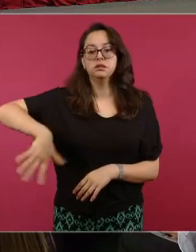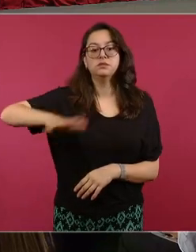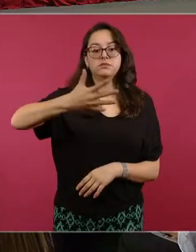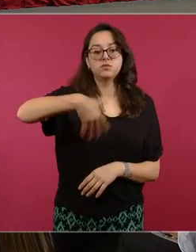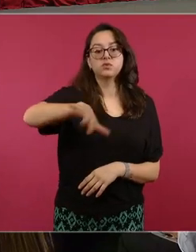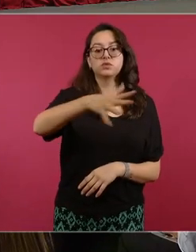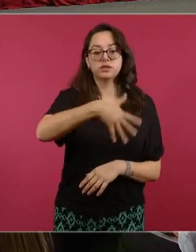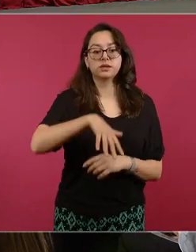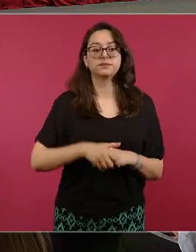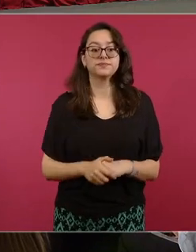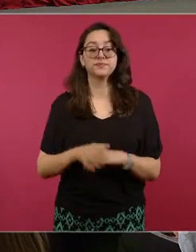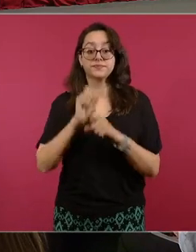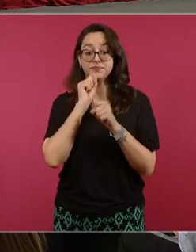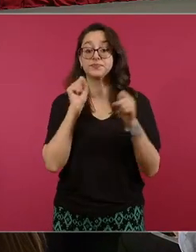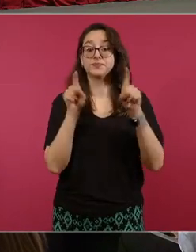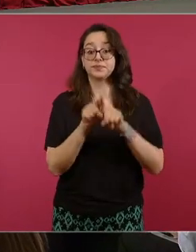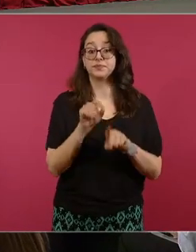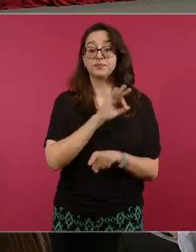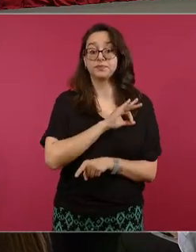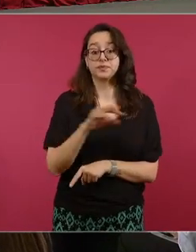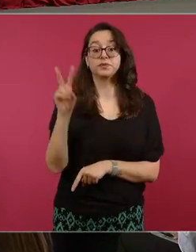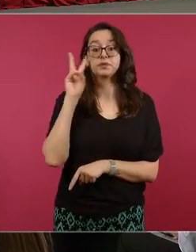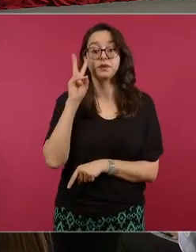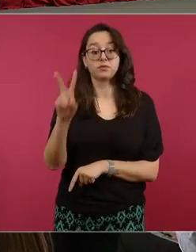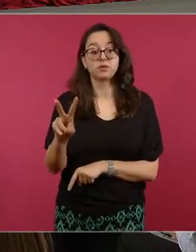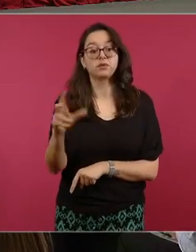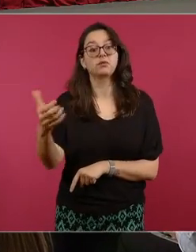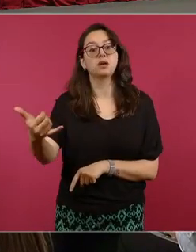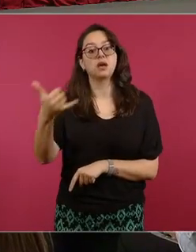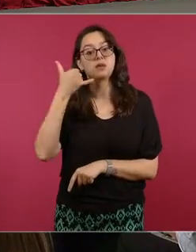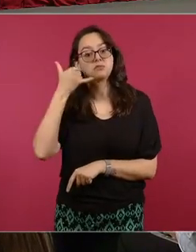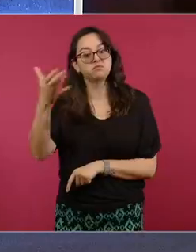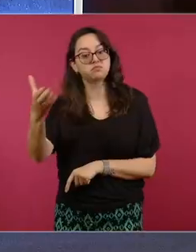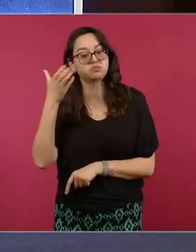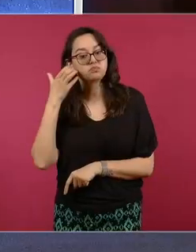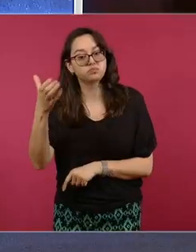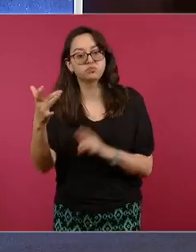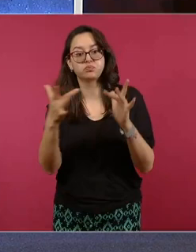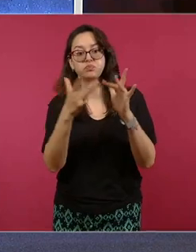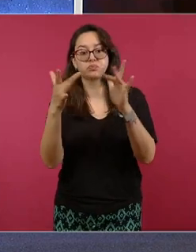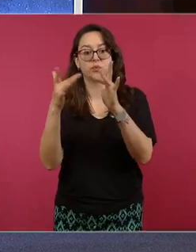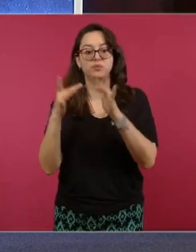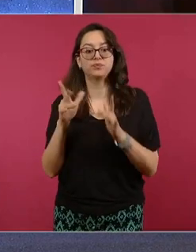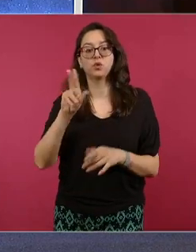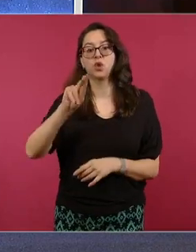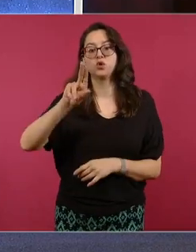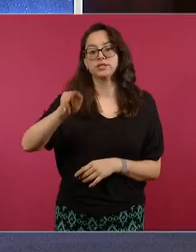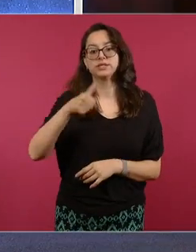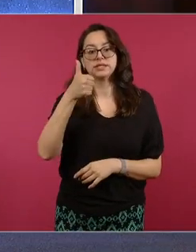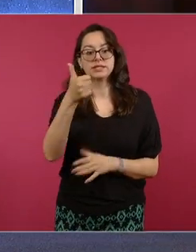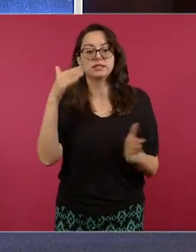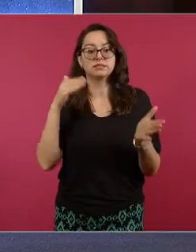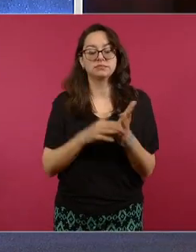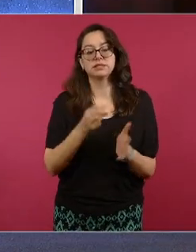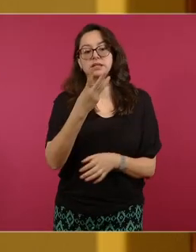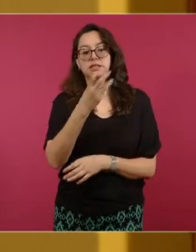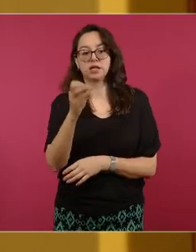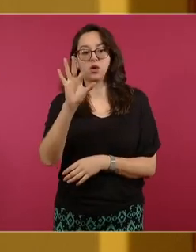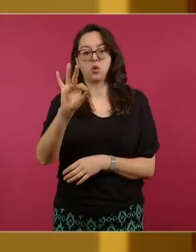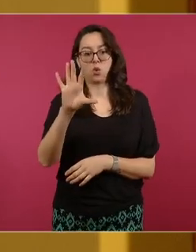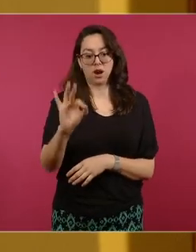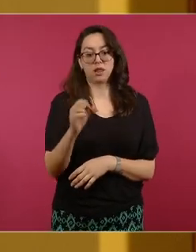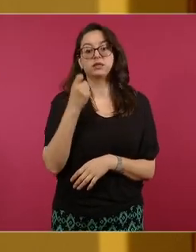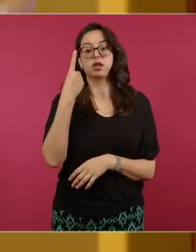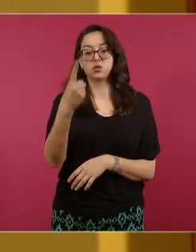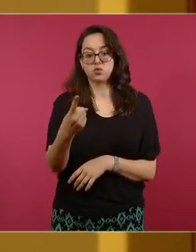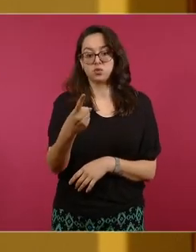igualmente podemos ver el total de llamadas telefónicas realizadas 86 mil 341 y estamos ya en